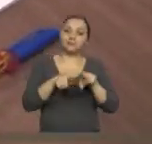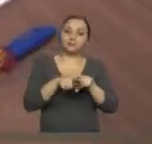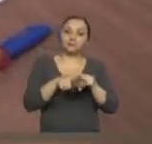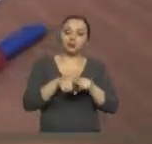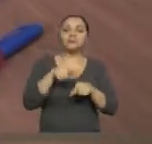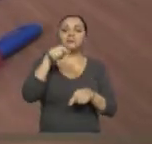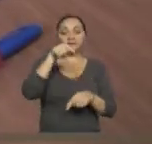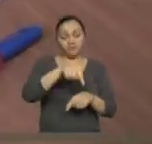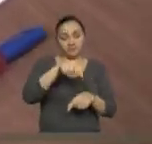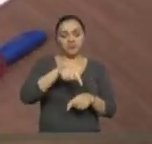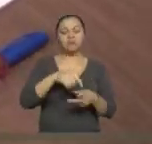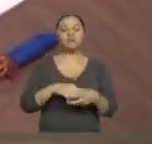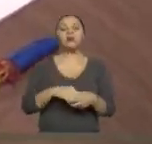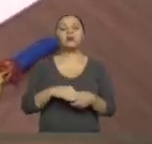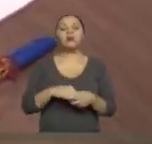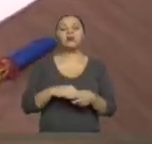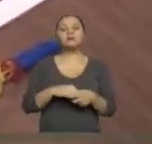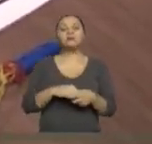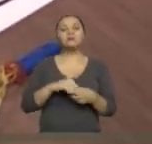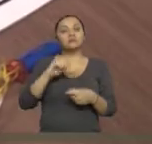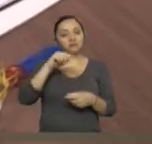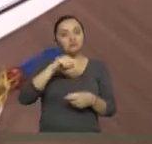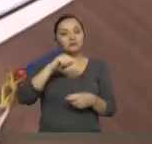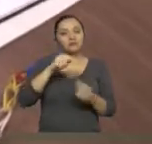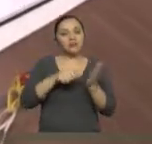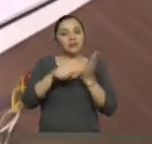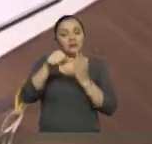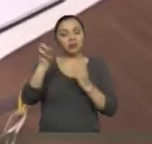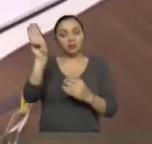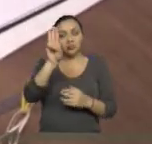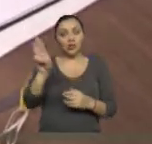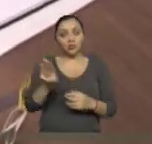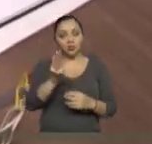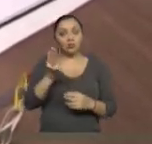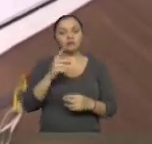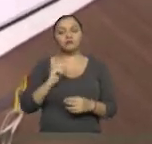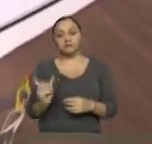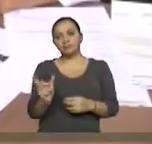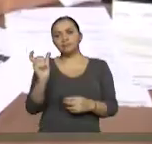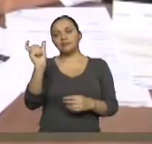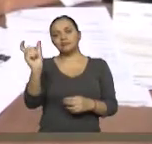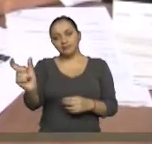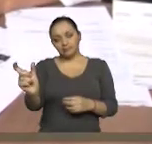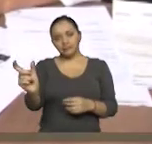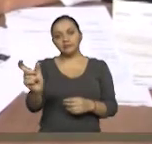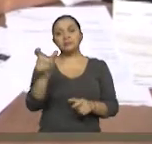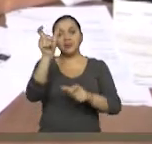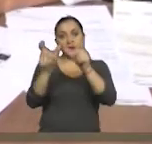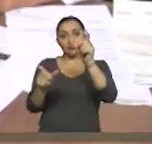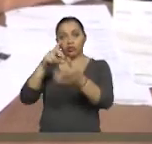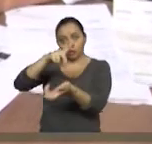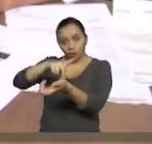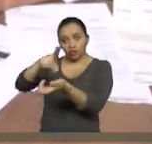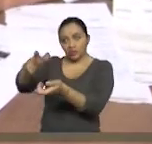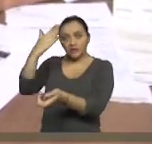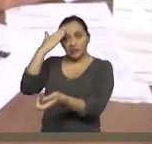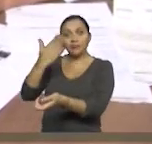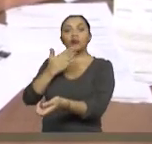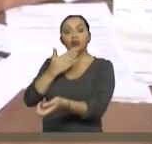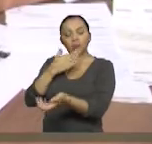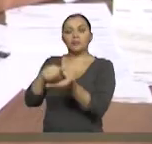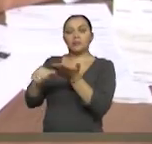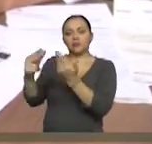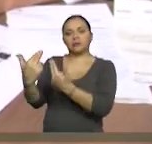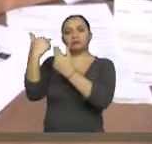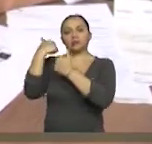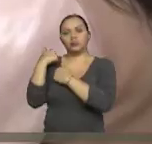esta cartera de Estado es la encargada de capacitar y acreditar al personal de salud técnico y especializado en la